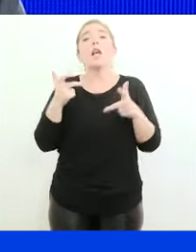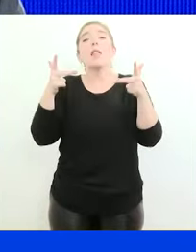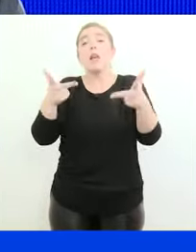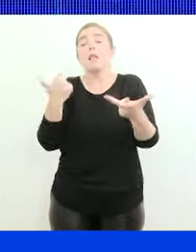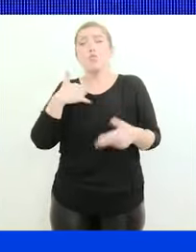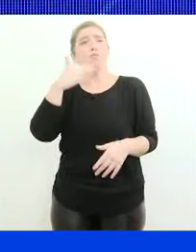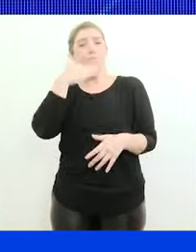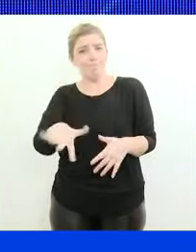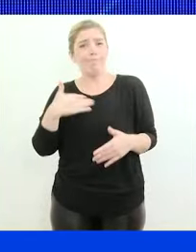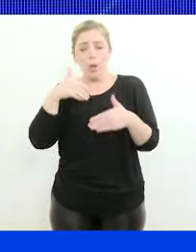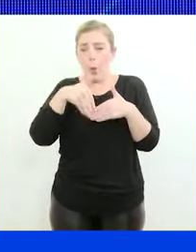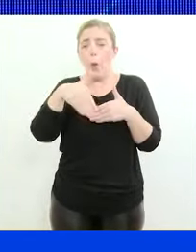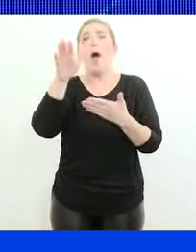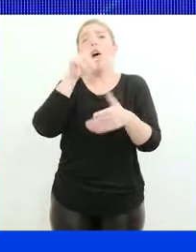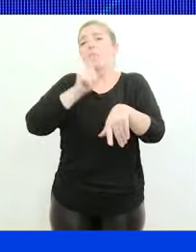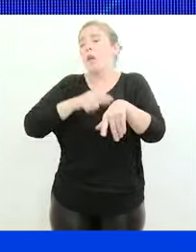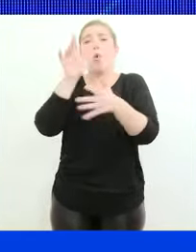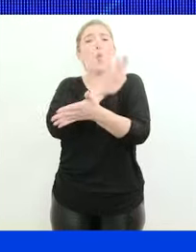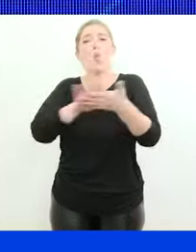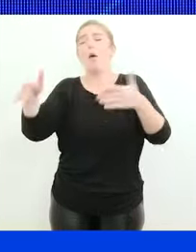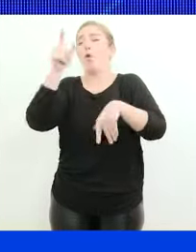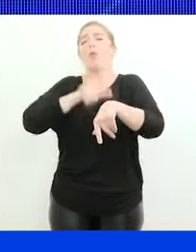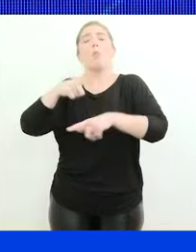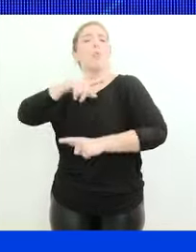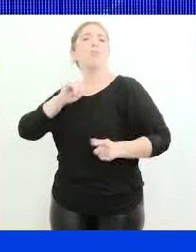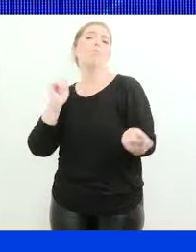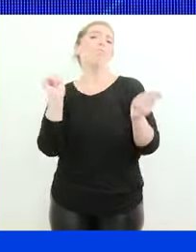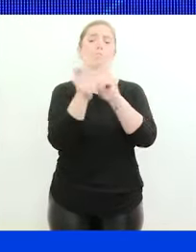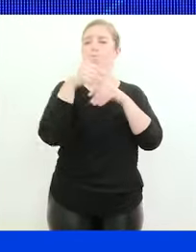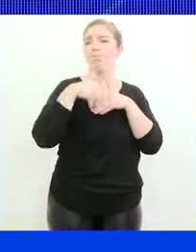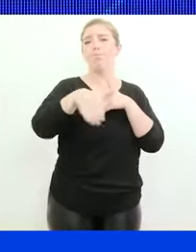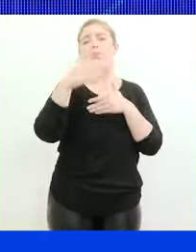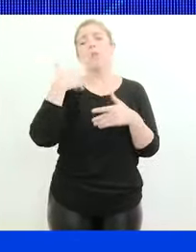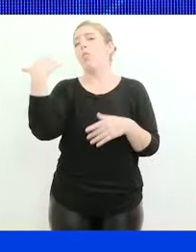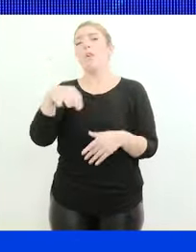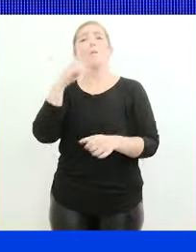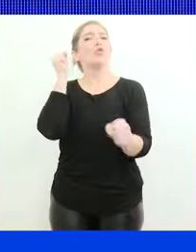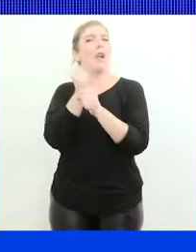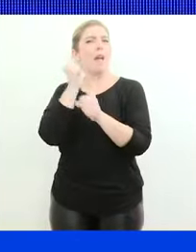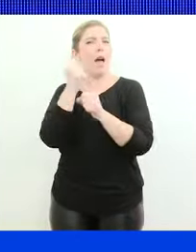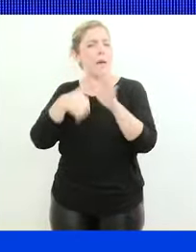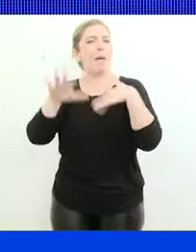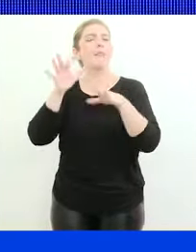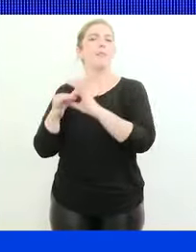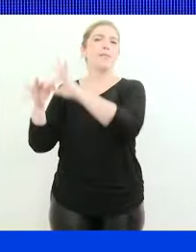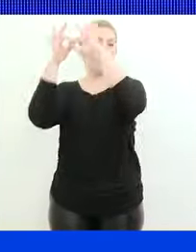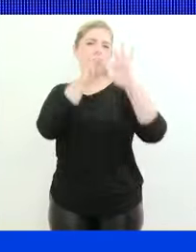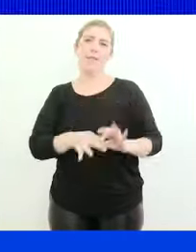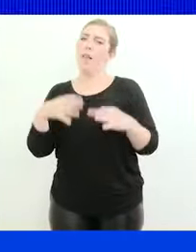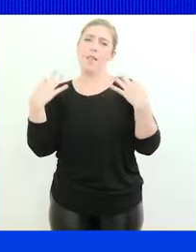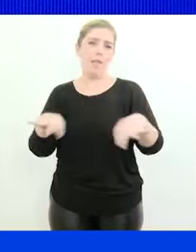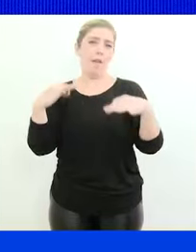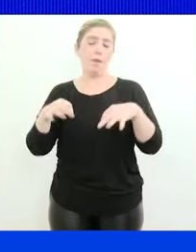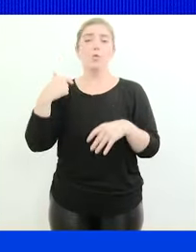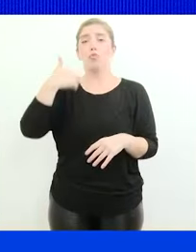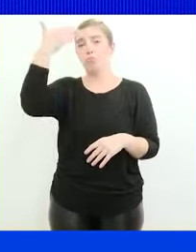entendía que venía un tiempo nuevo, un tiempo de cambio que nos obligaba a trabajar con mayor unidad. Y en